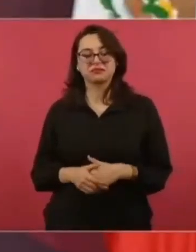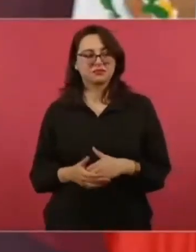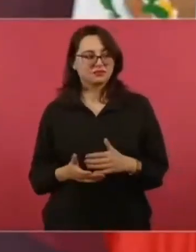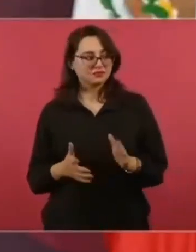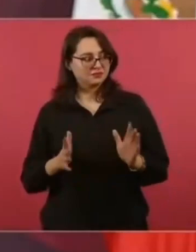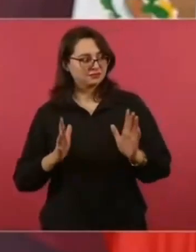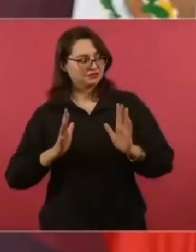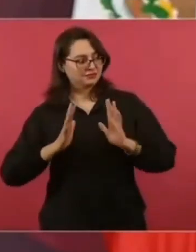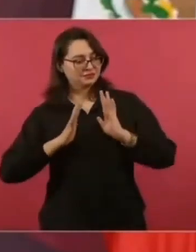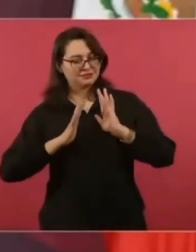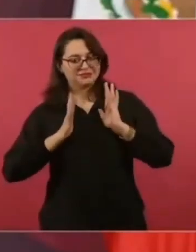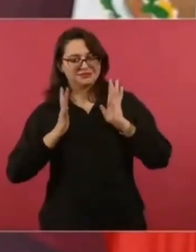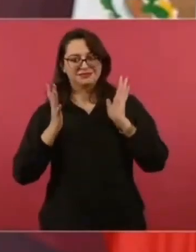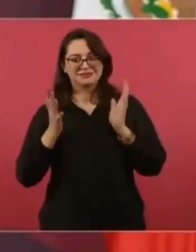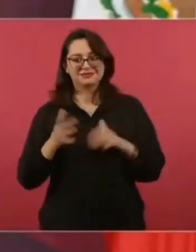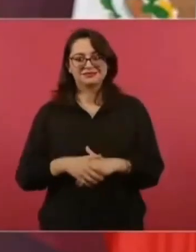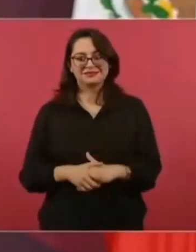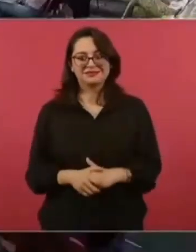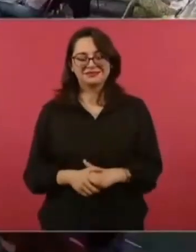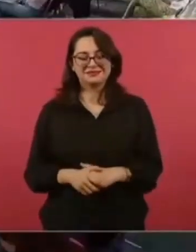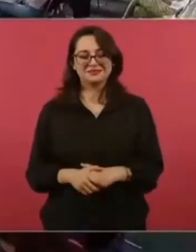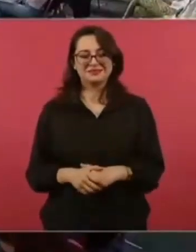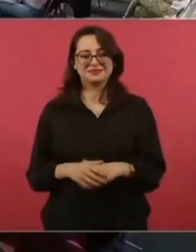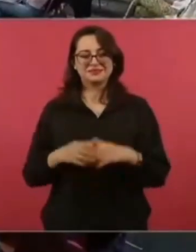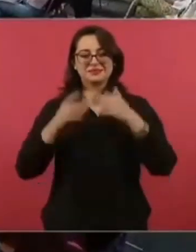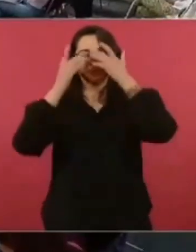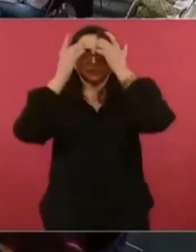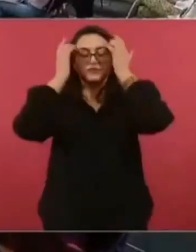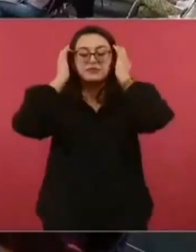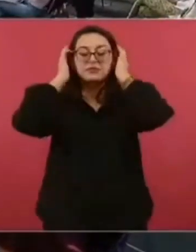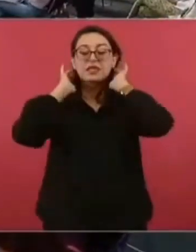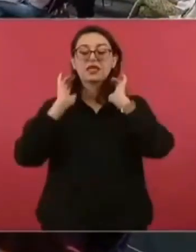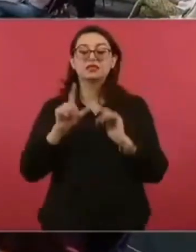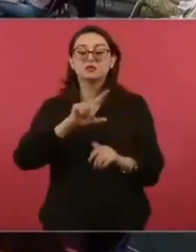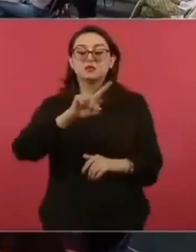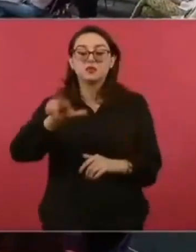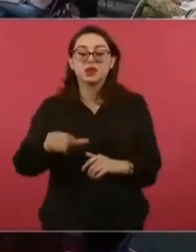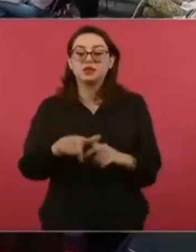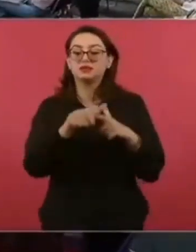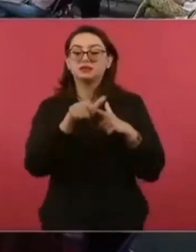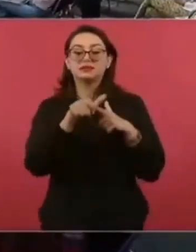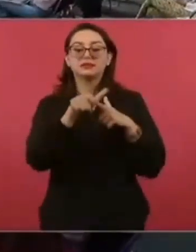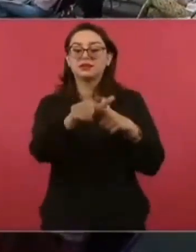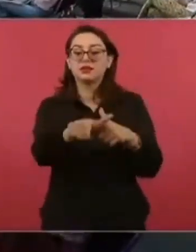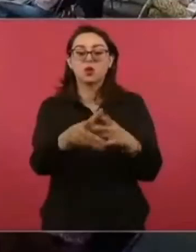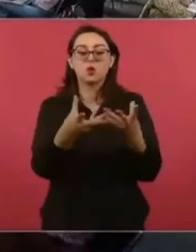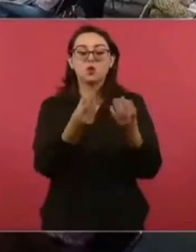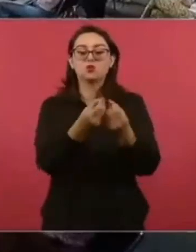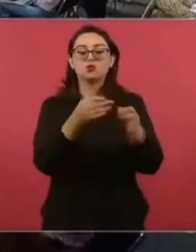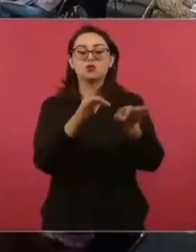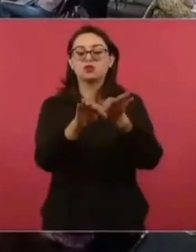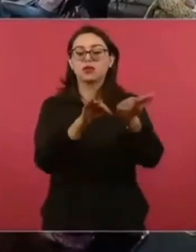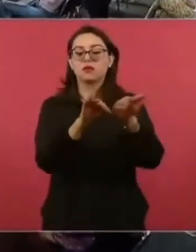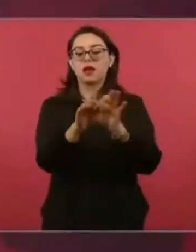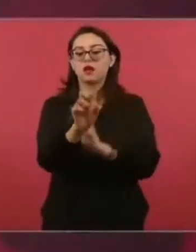Luego, siguió ahí, pues era asesor de Salinas,